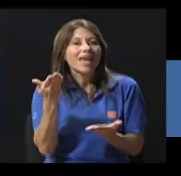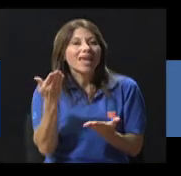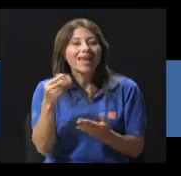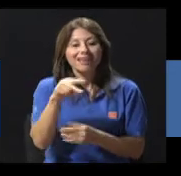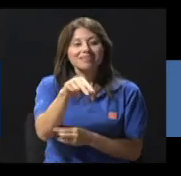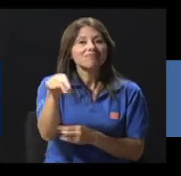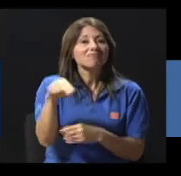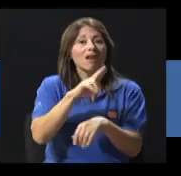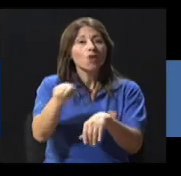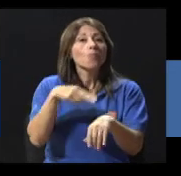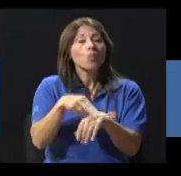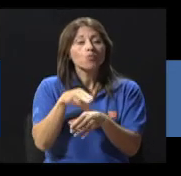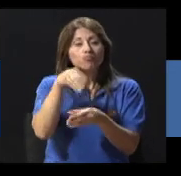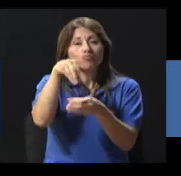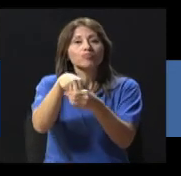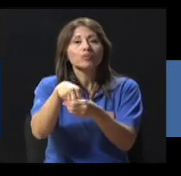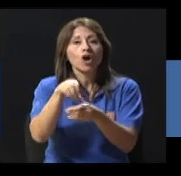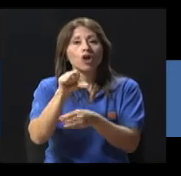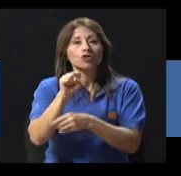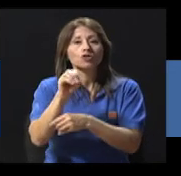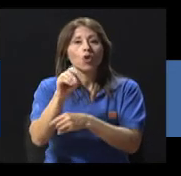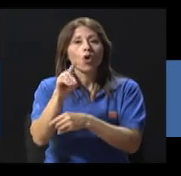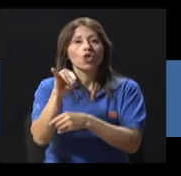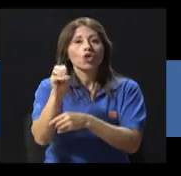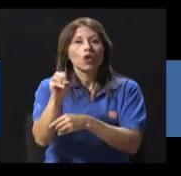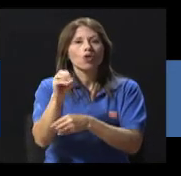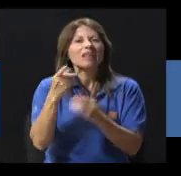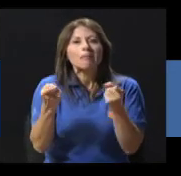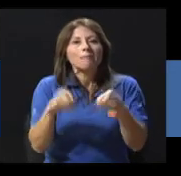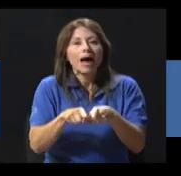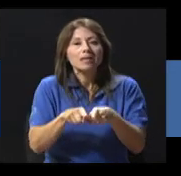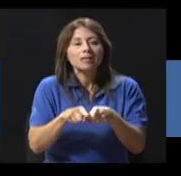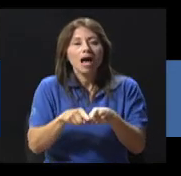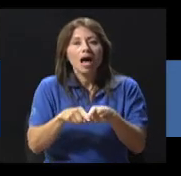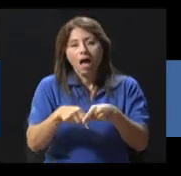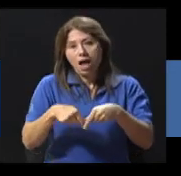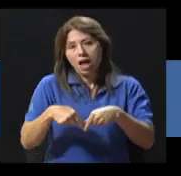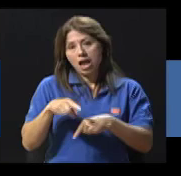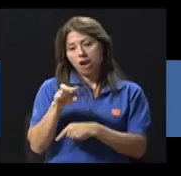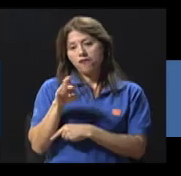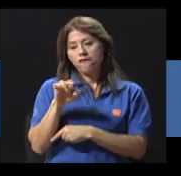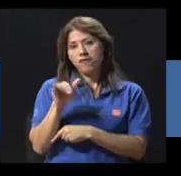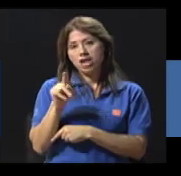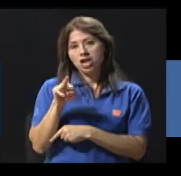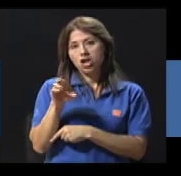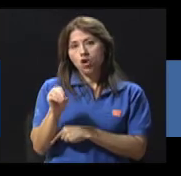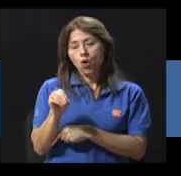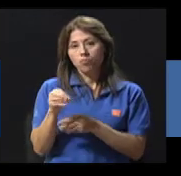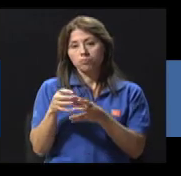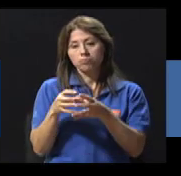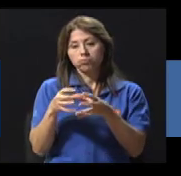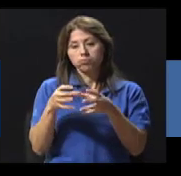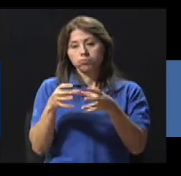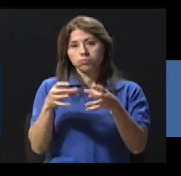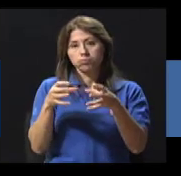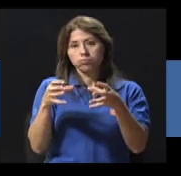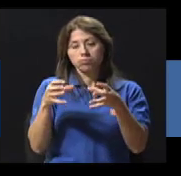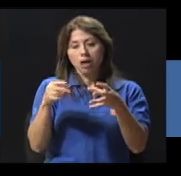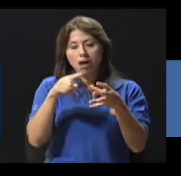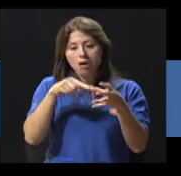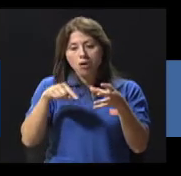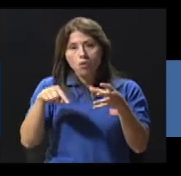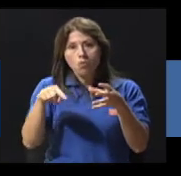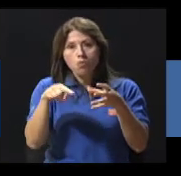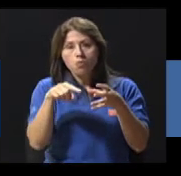hace que el riñón retenga volumen. Entonces, al retener volumen, aumenta la cantidad circulante dentro de las